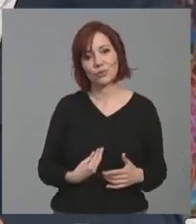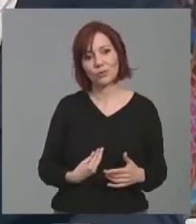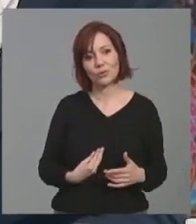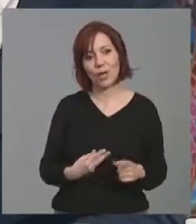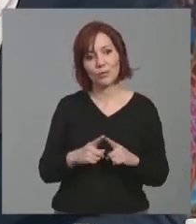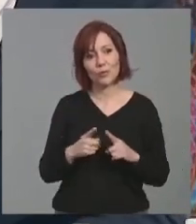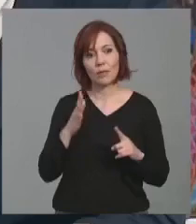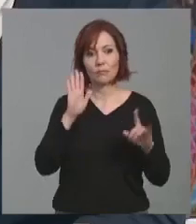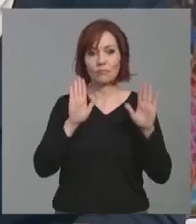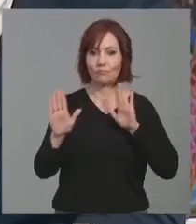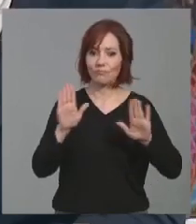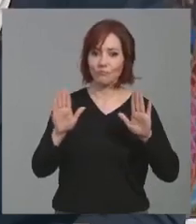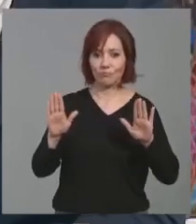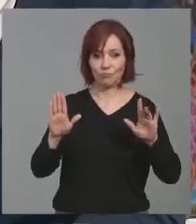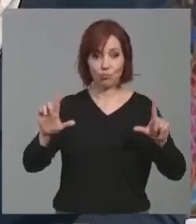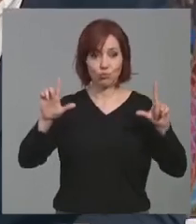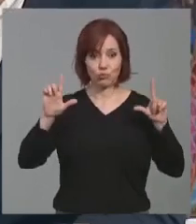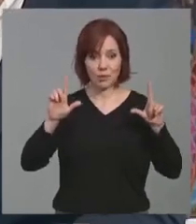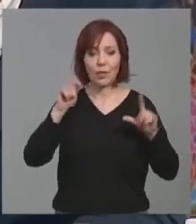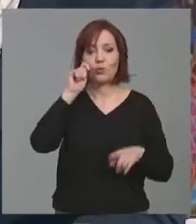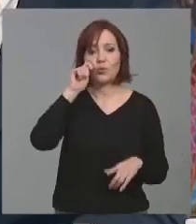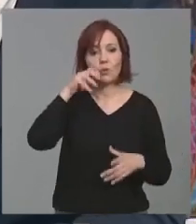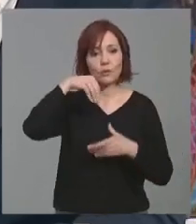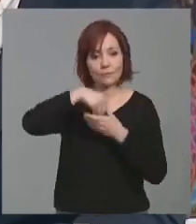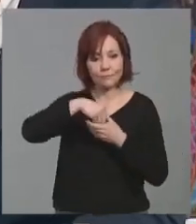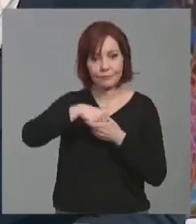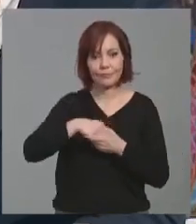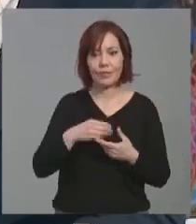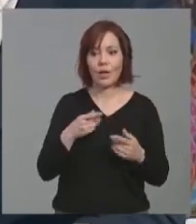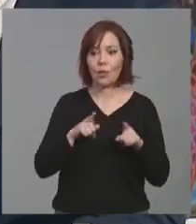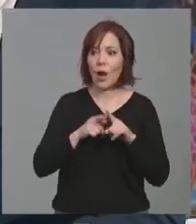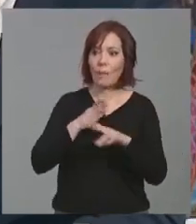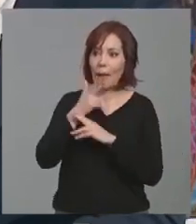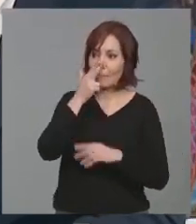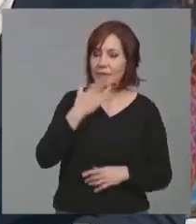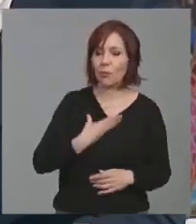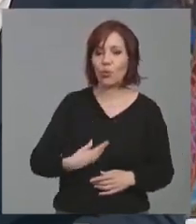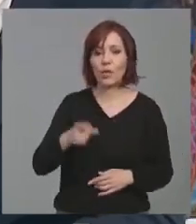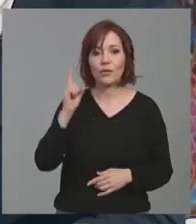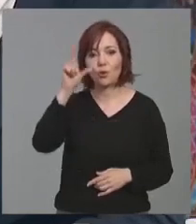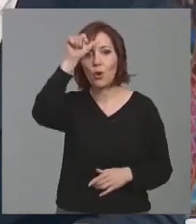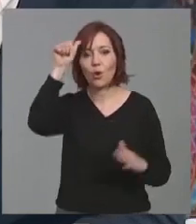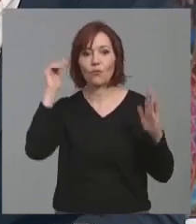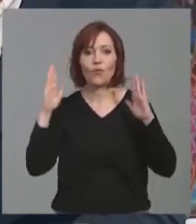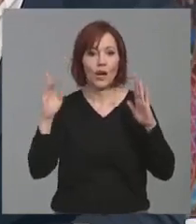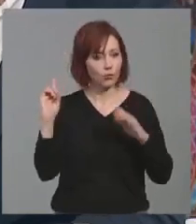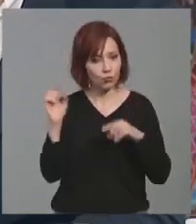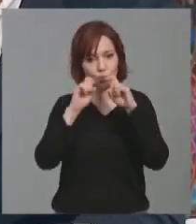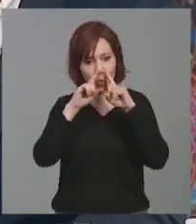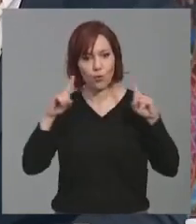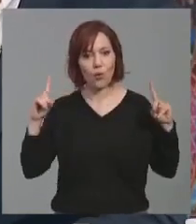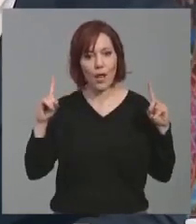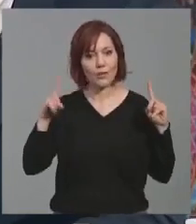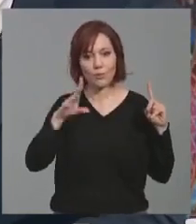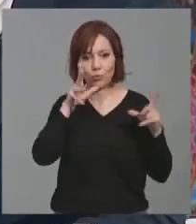de escaparate en Fitur, con el turismo de interior, con la desestacionalización del turismo. Yo creo que es importante porque a través de ese